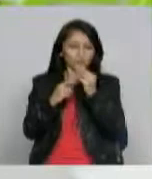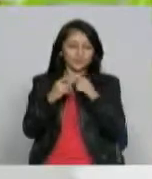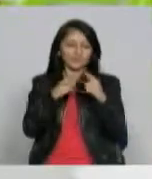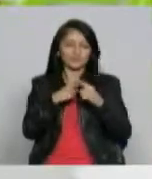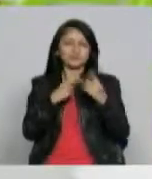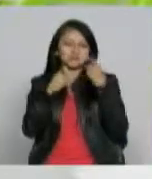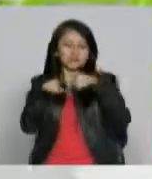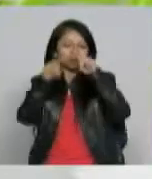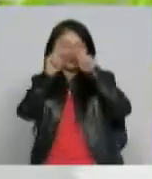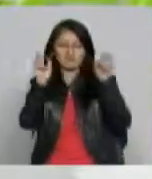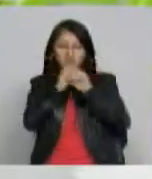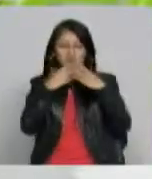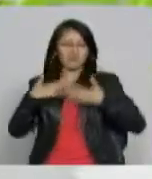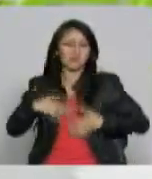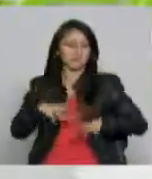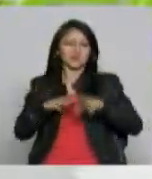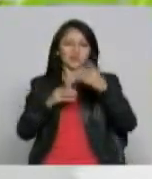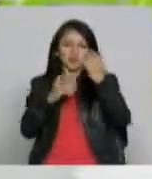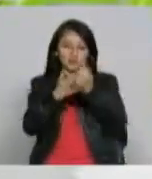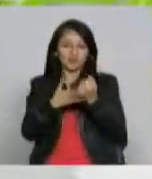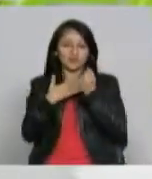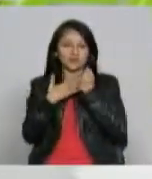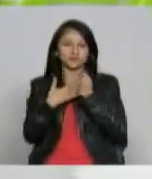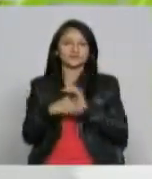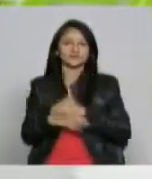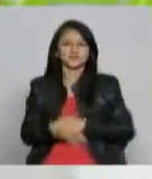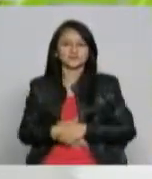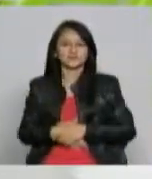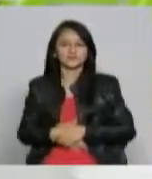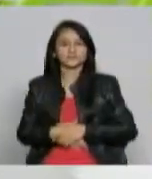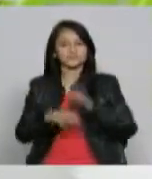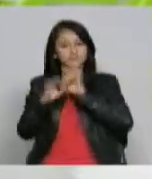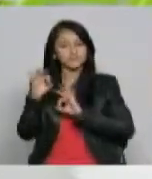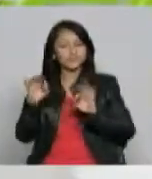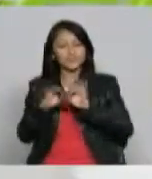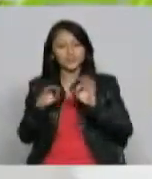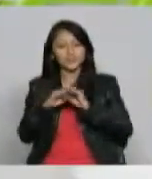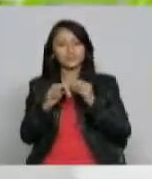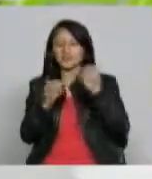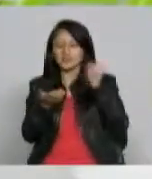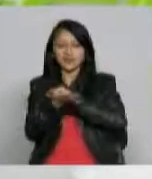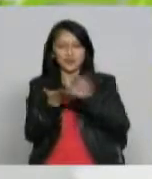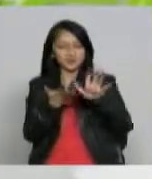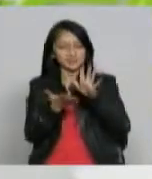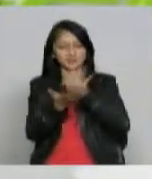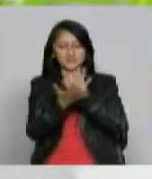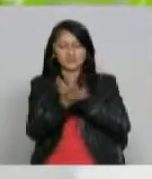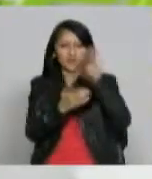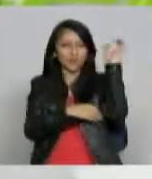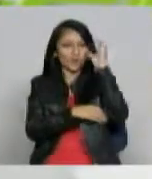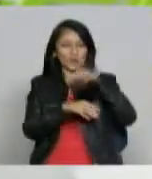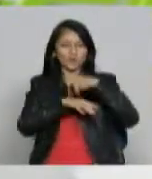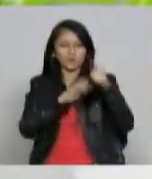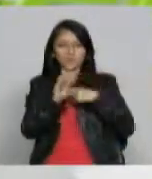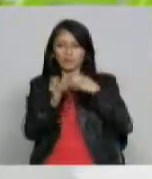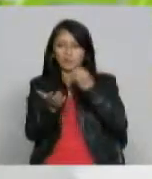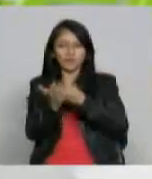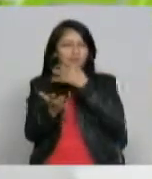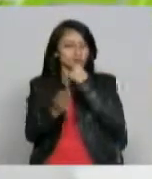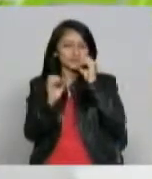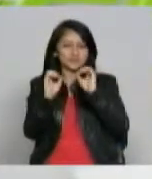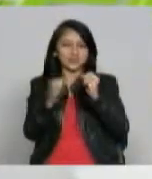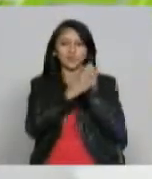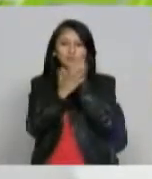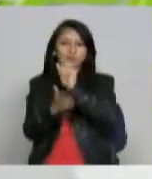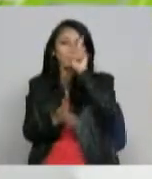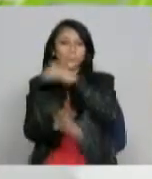ser descargado por cualquier persona realizando un previo registro esta descarga es gratuita a nivel nacional busca beneficiar a más